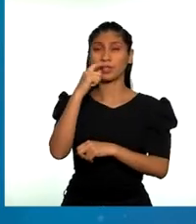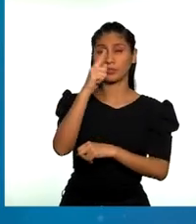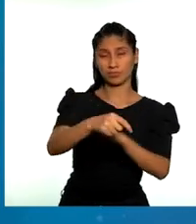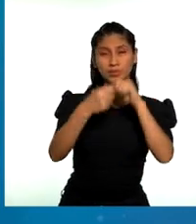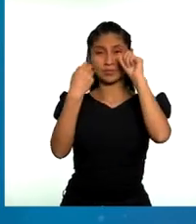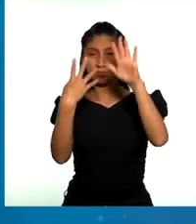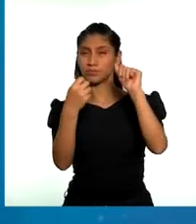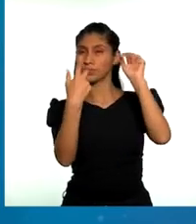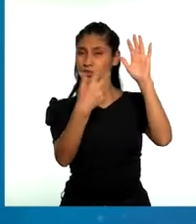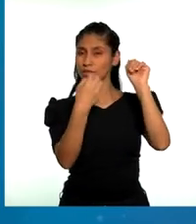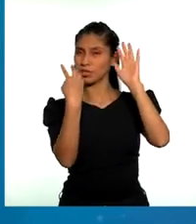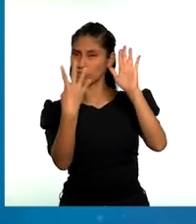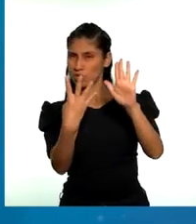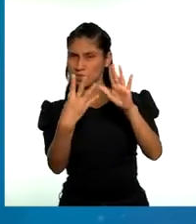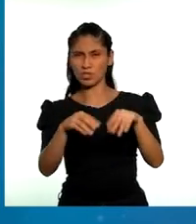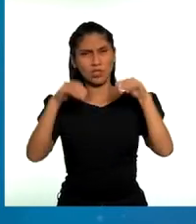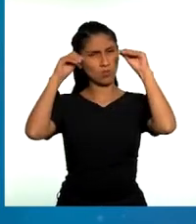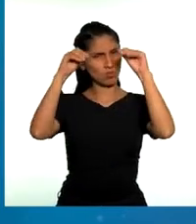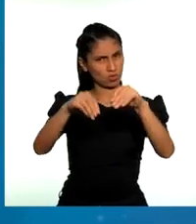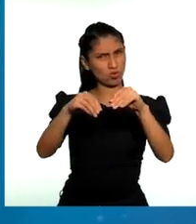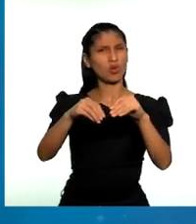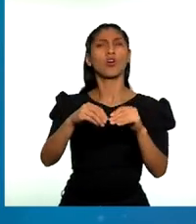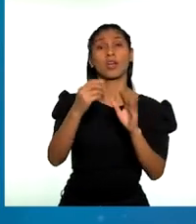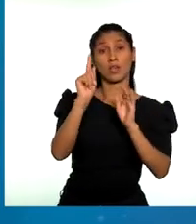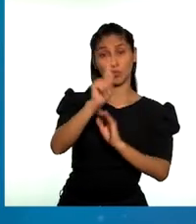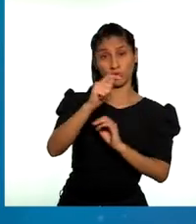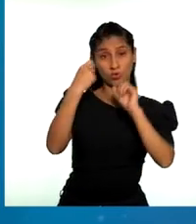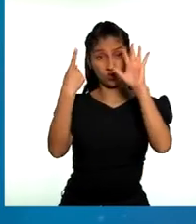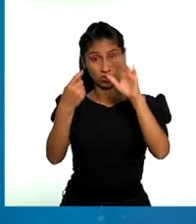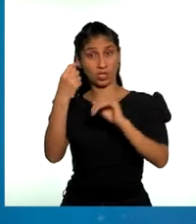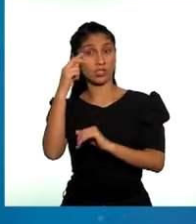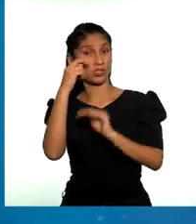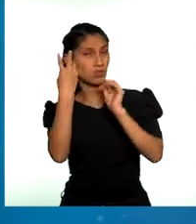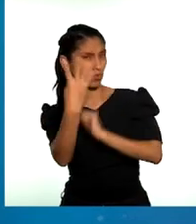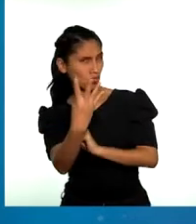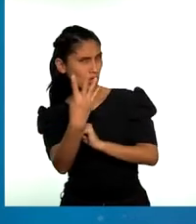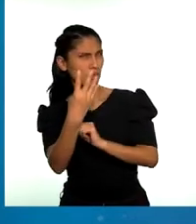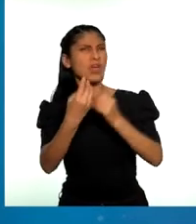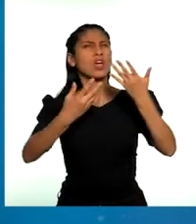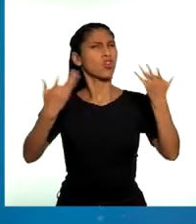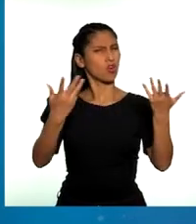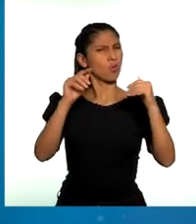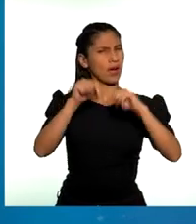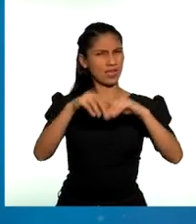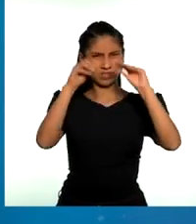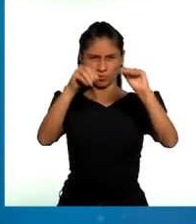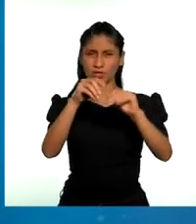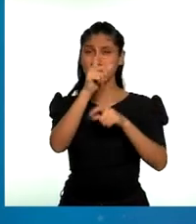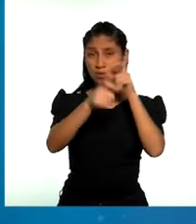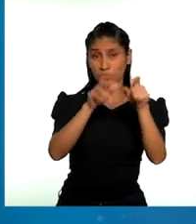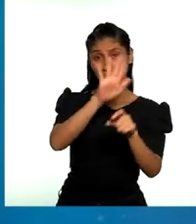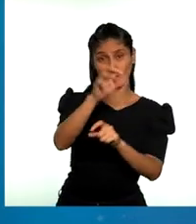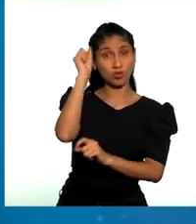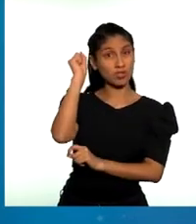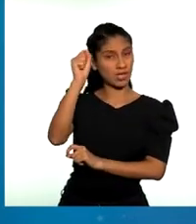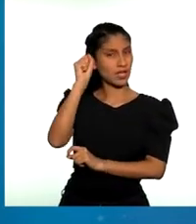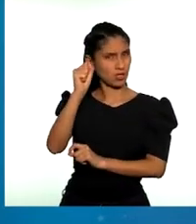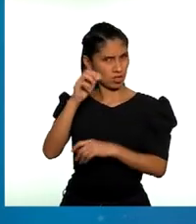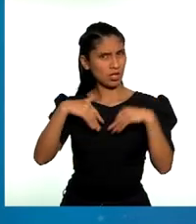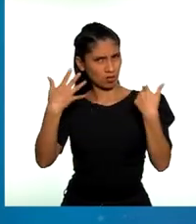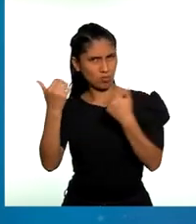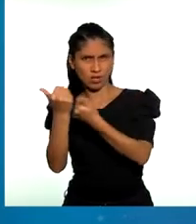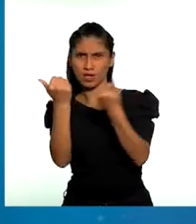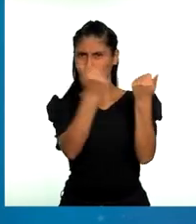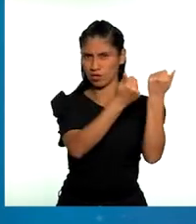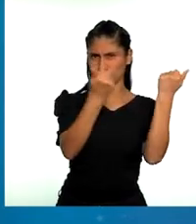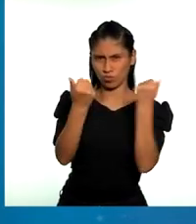se publicó el convenio 169, donde destaca el derecho a participar en las decisiones e instituciones